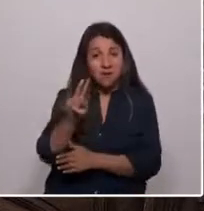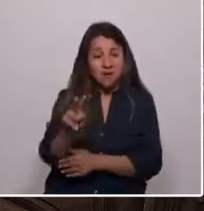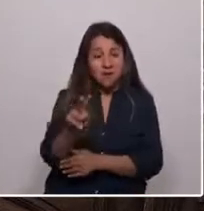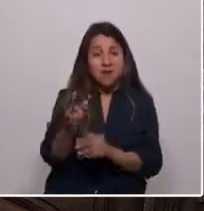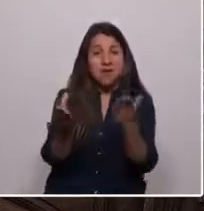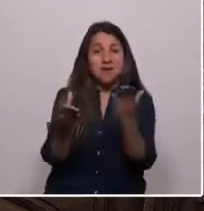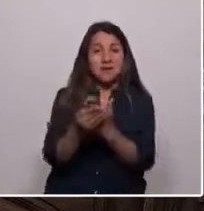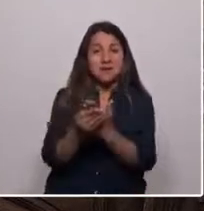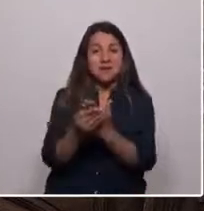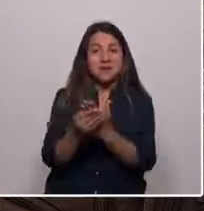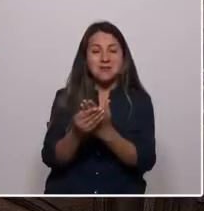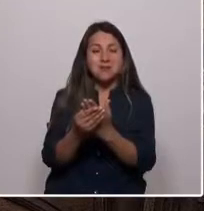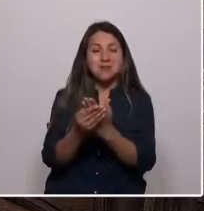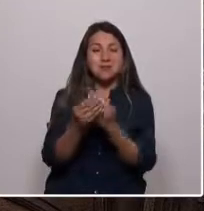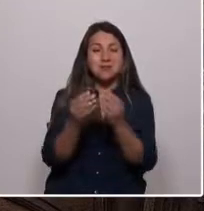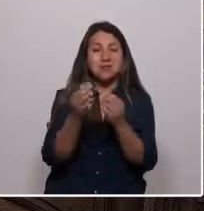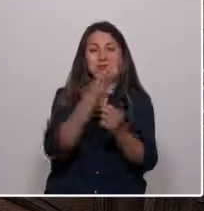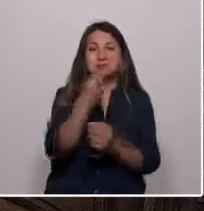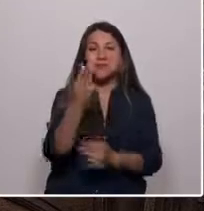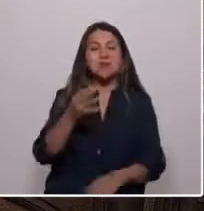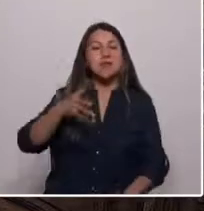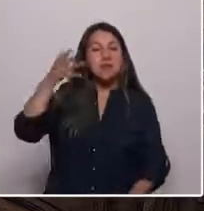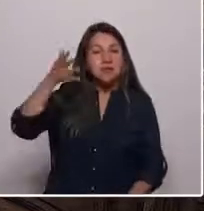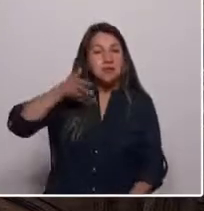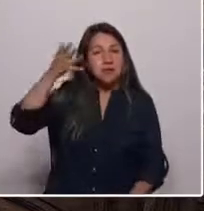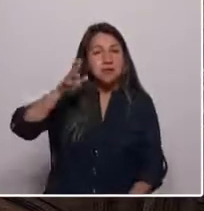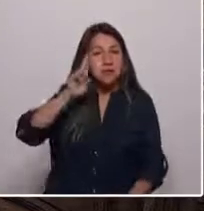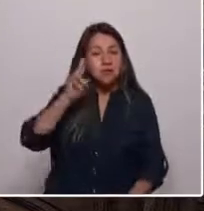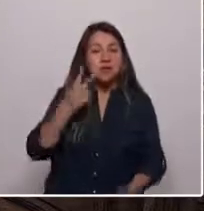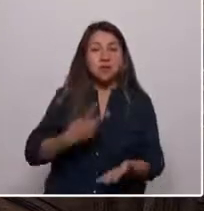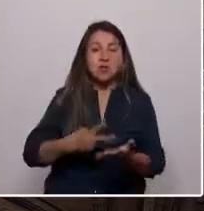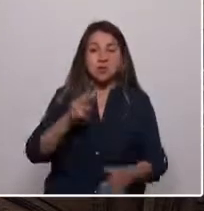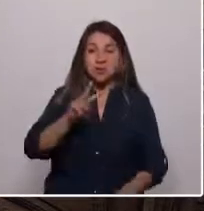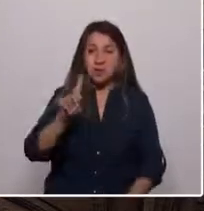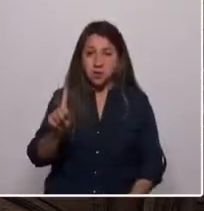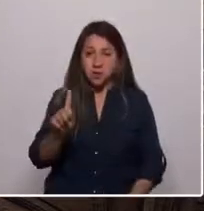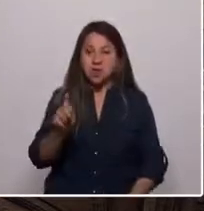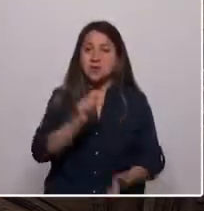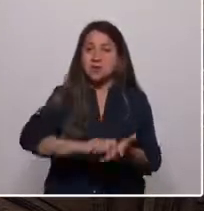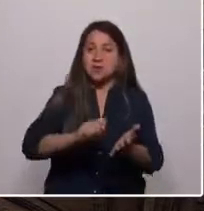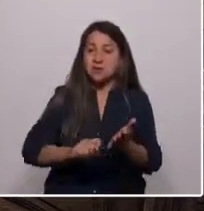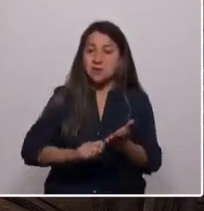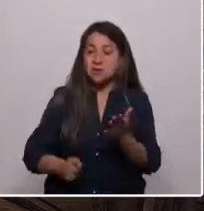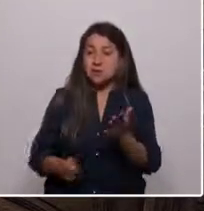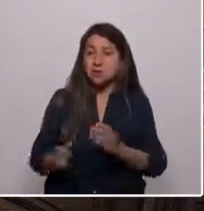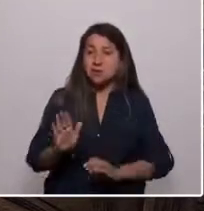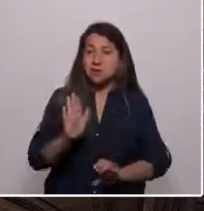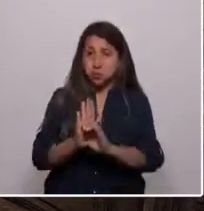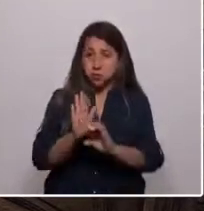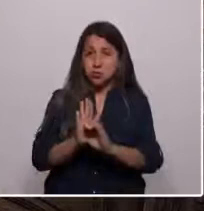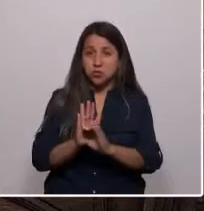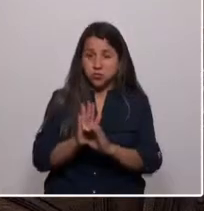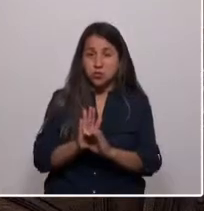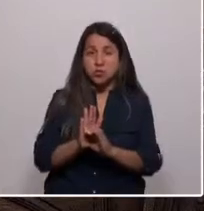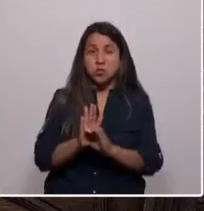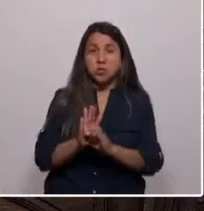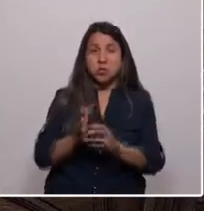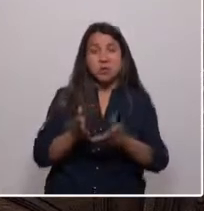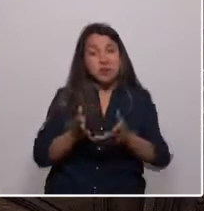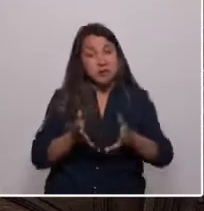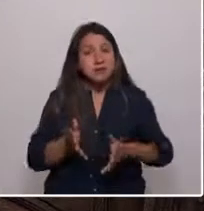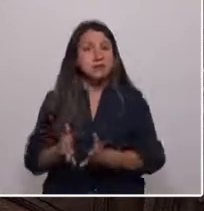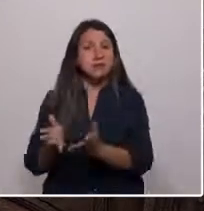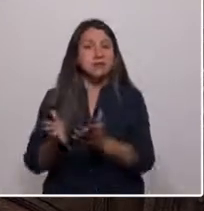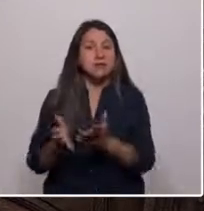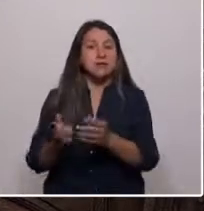discursos. Recuerden que el sueño de esta señora en el año 2021 era escribir una Constitución que nos llevará hacia una sociedad del buen vivir,